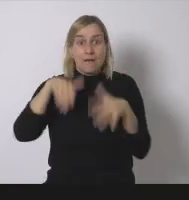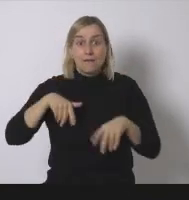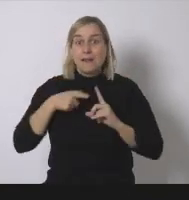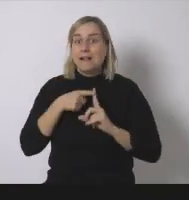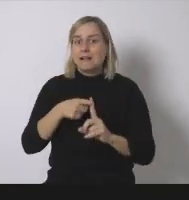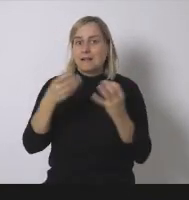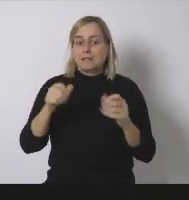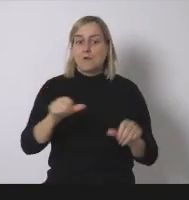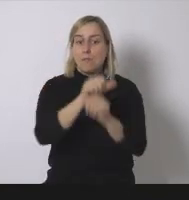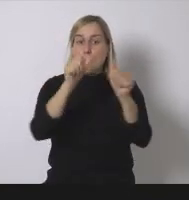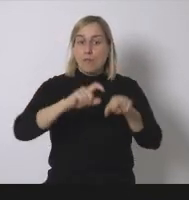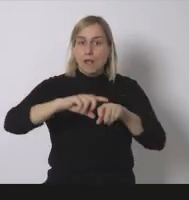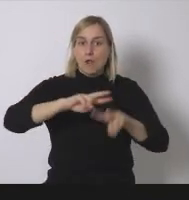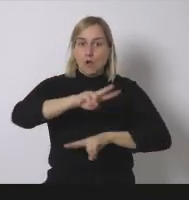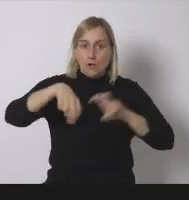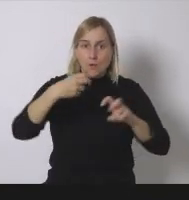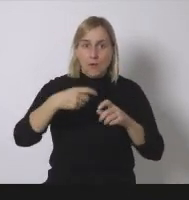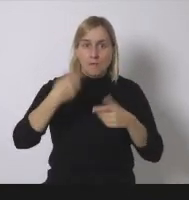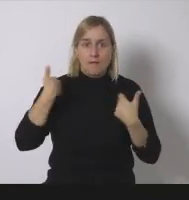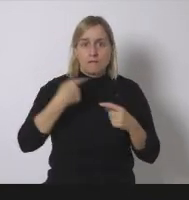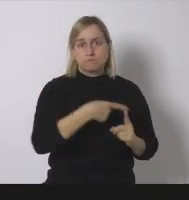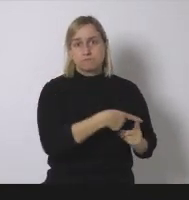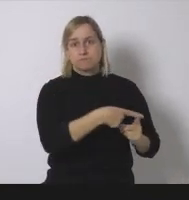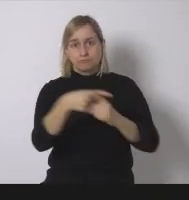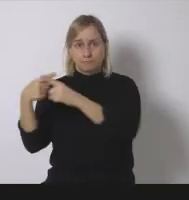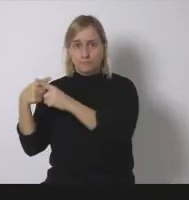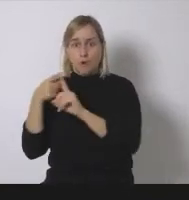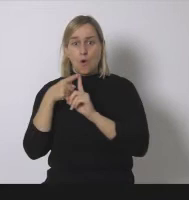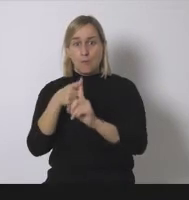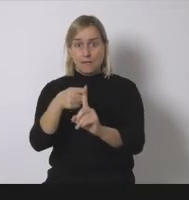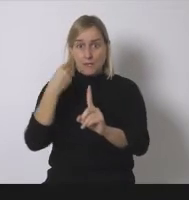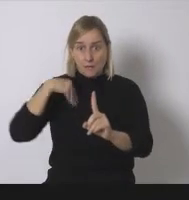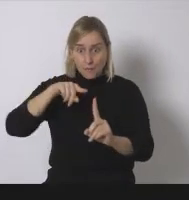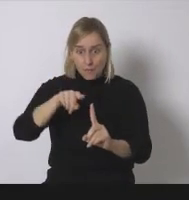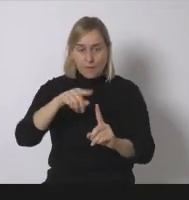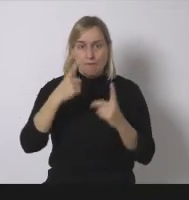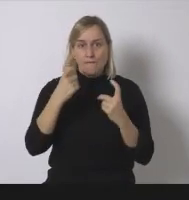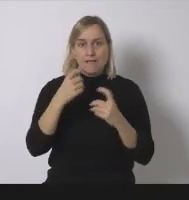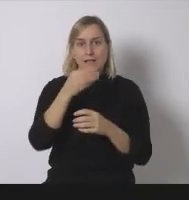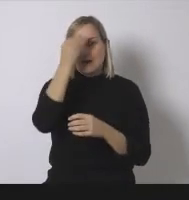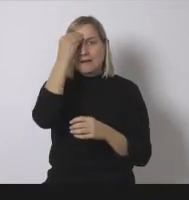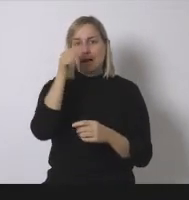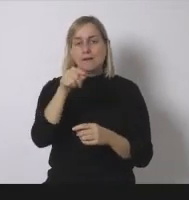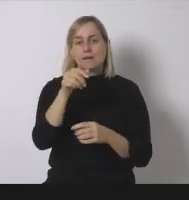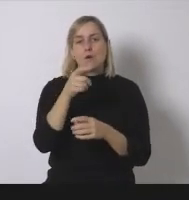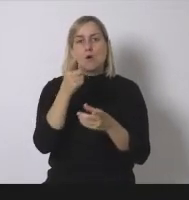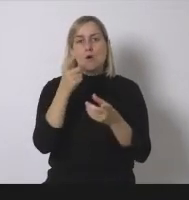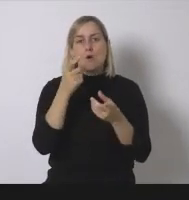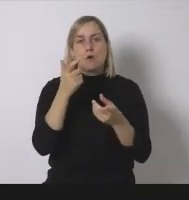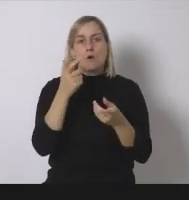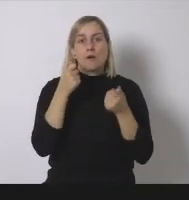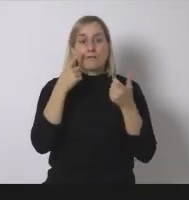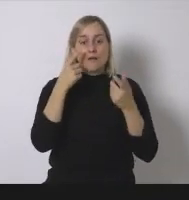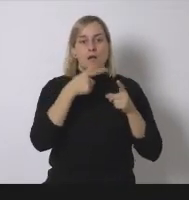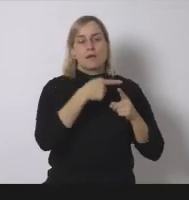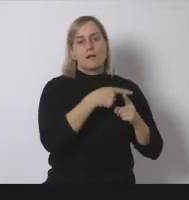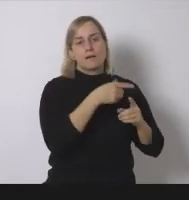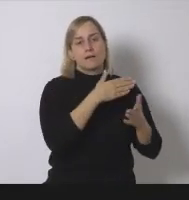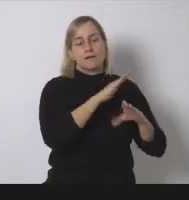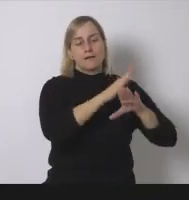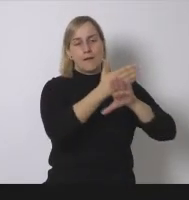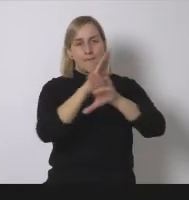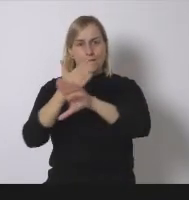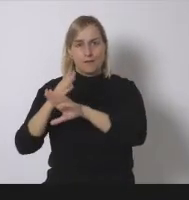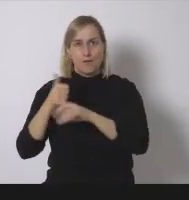el objetivo este modelo renovable y distribuido debería contar con un control democrático y